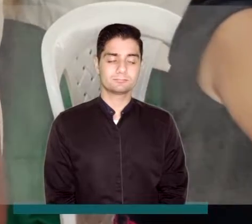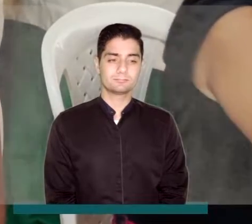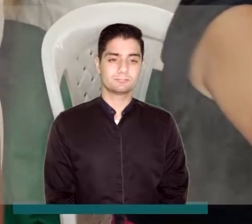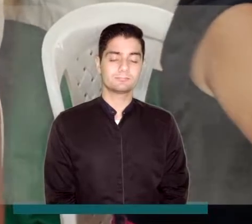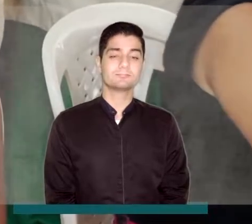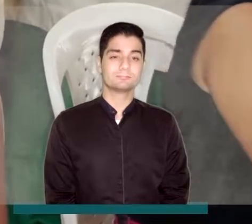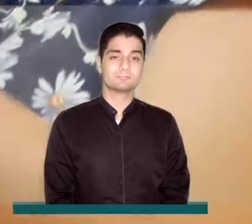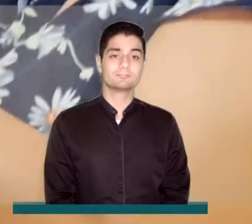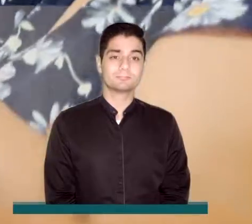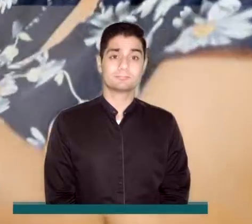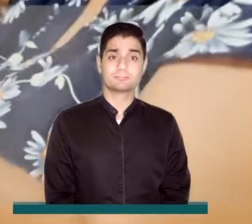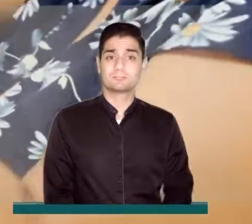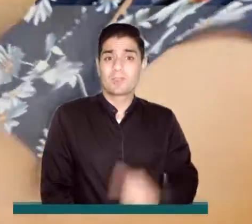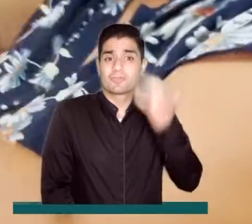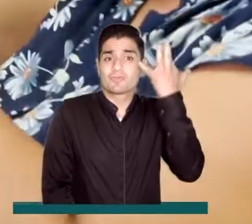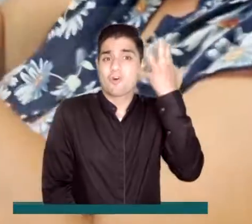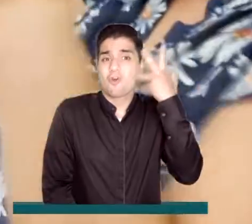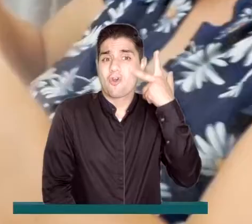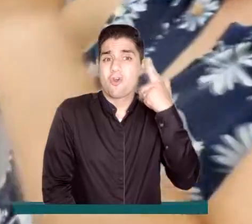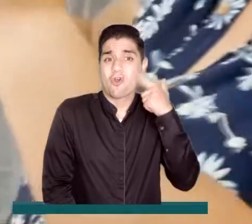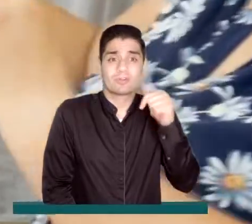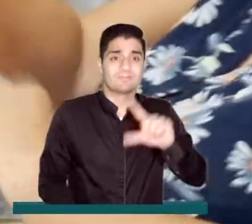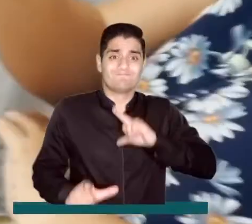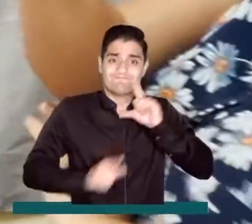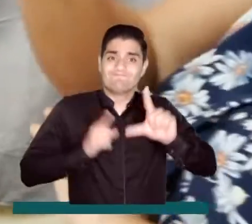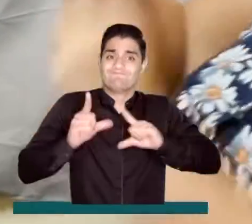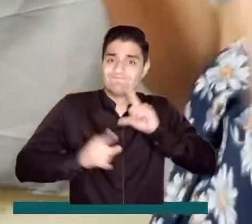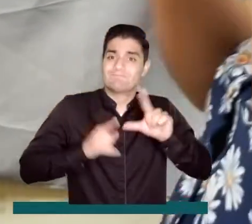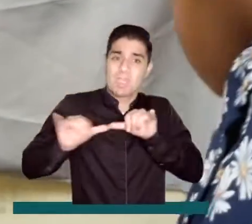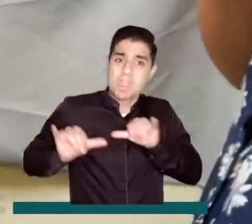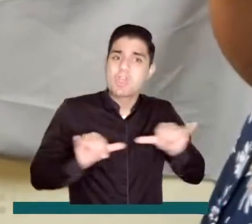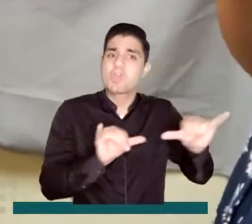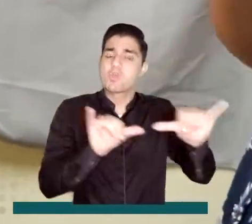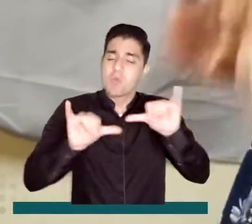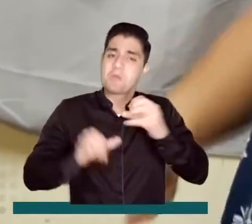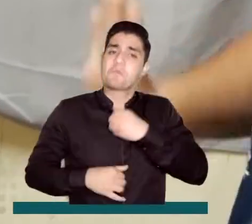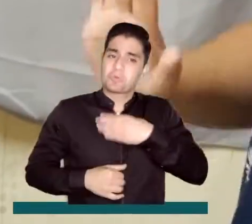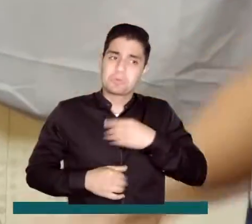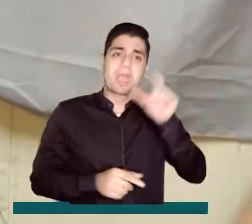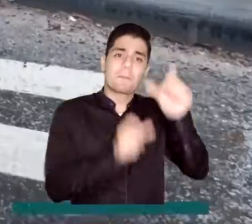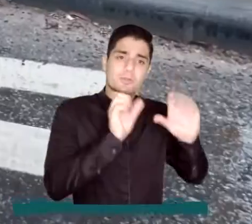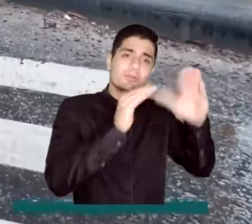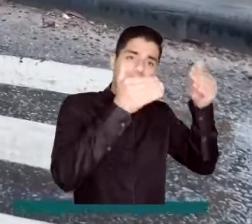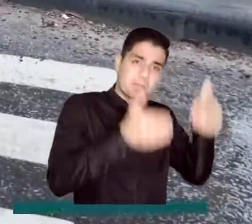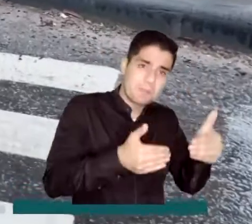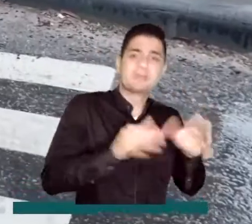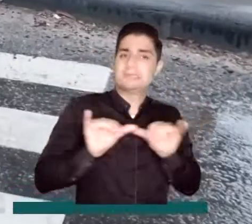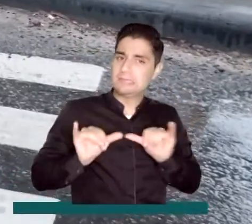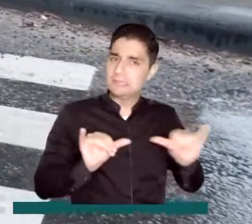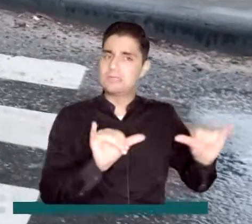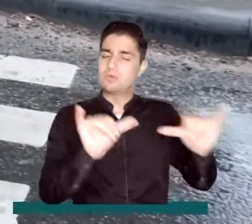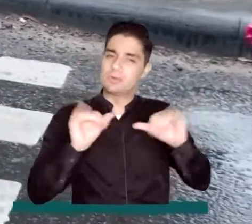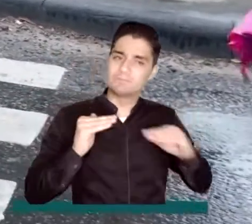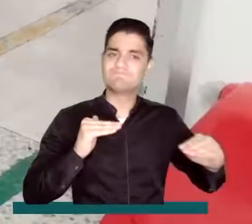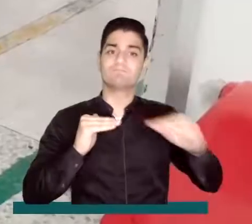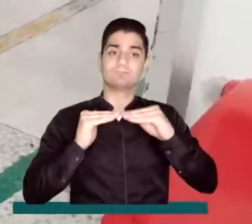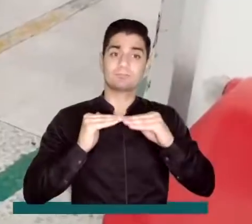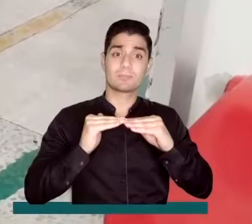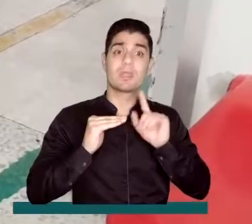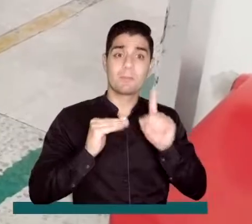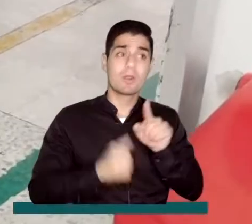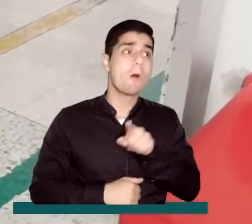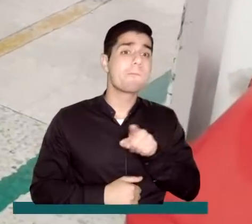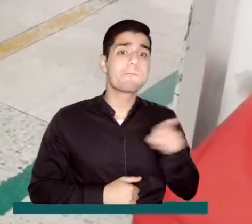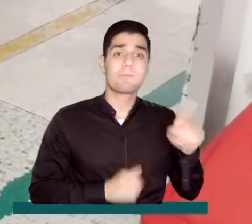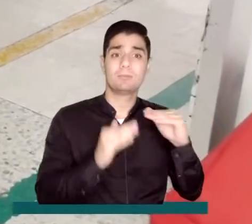me tocaba quedarme en la casa. Aunque diariamente en el país se lucha por igualdad de oportunidades para la población con discapacidad, aún existen